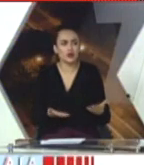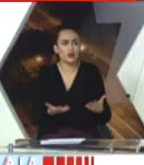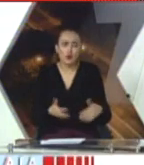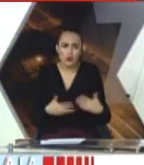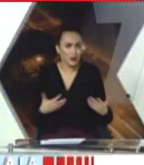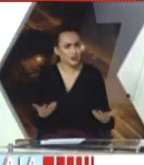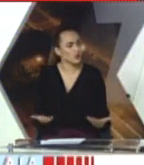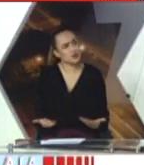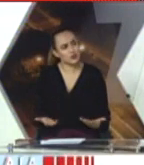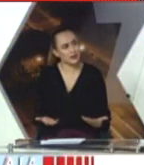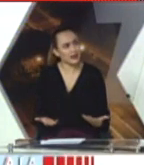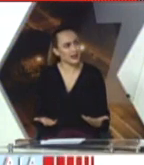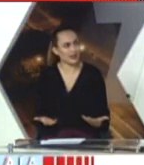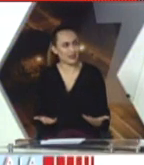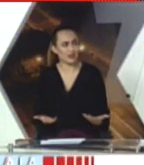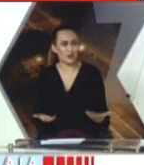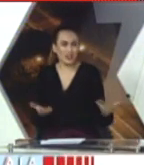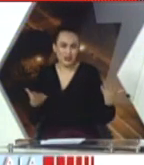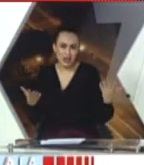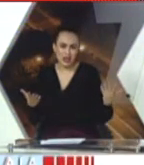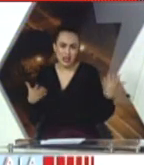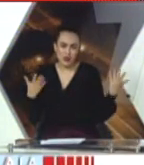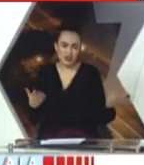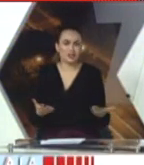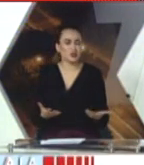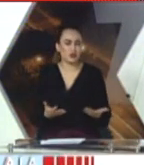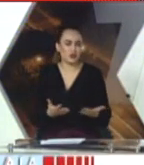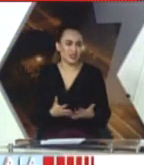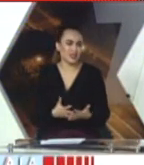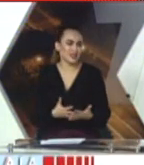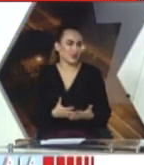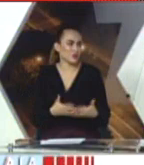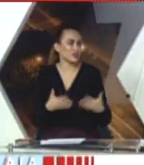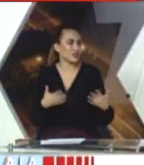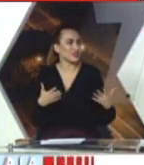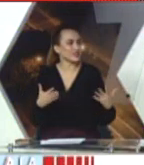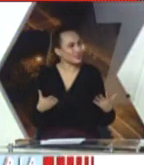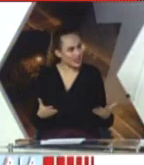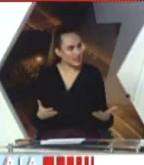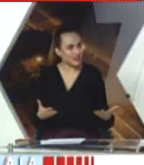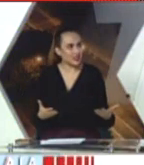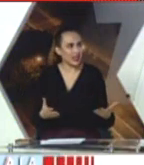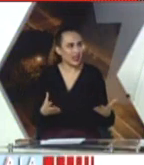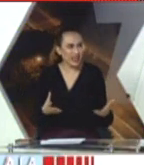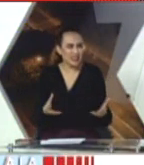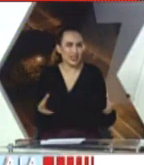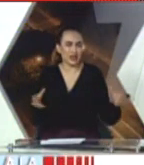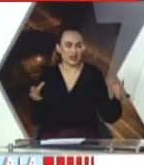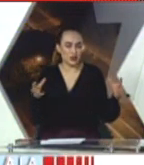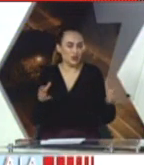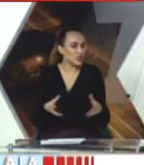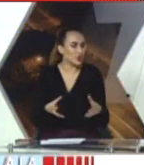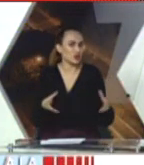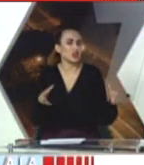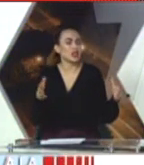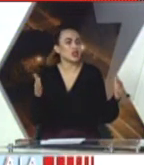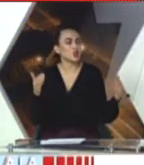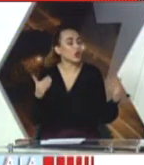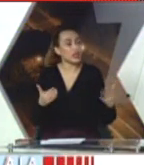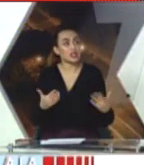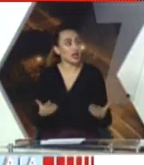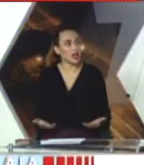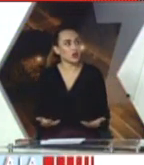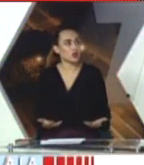contrario, comparta con su familia en casa, porque también, ¿cuántas oportunidades tenemos de estar así en casa, reunidos,